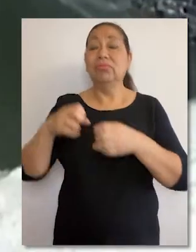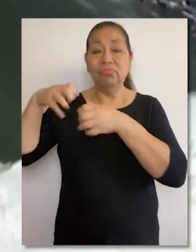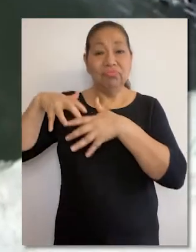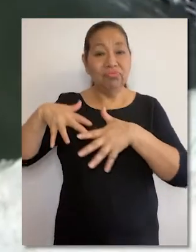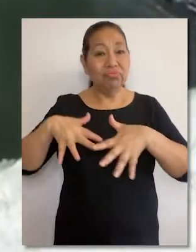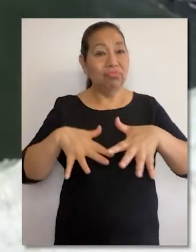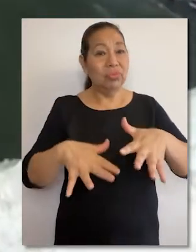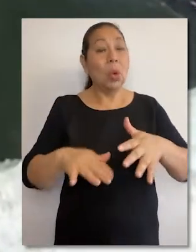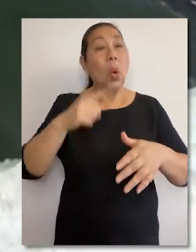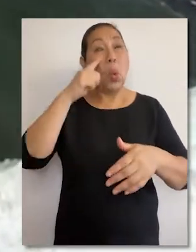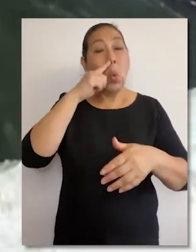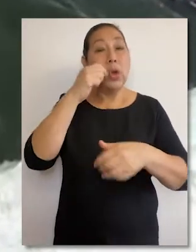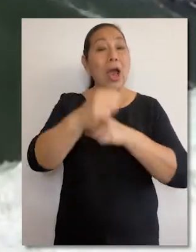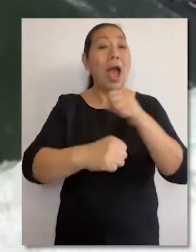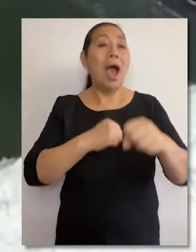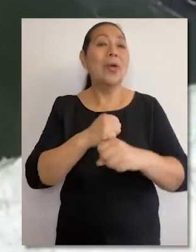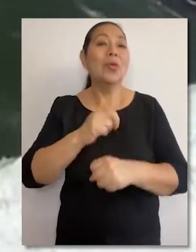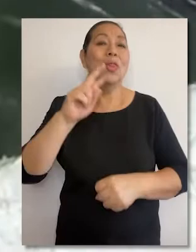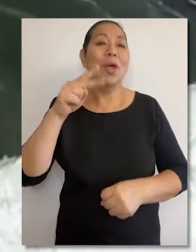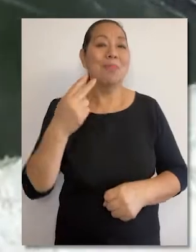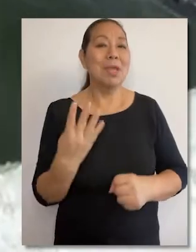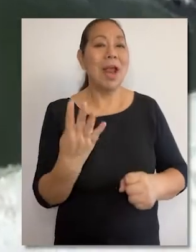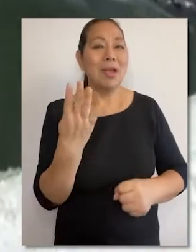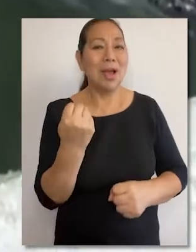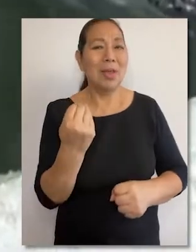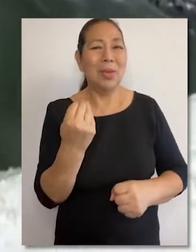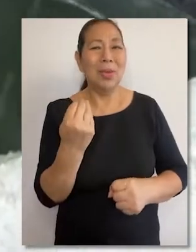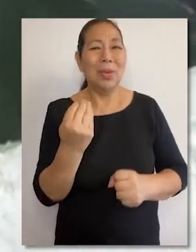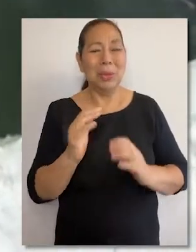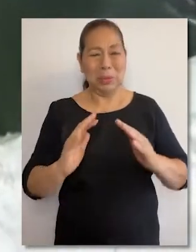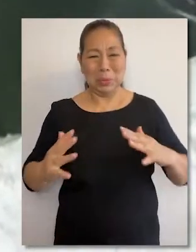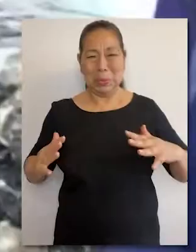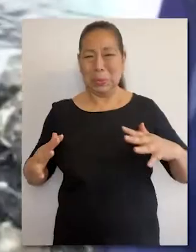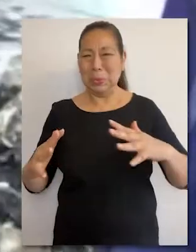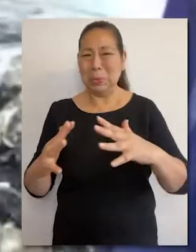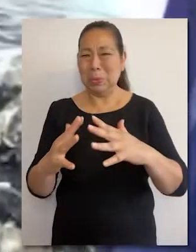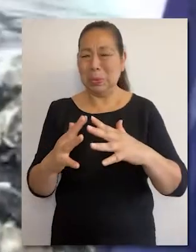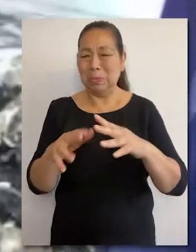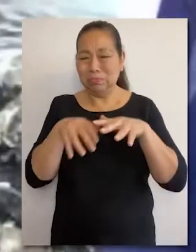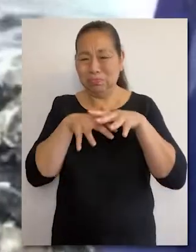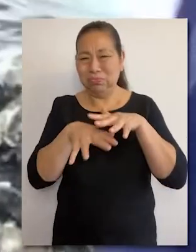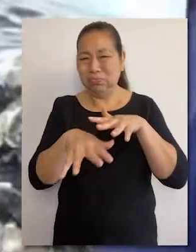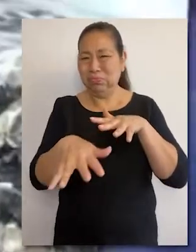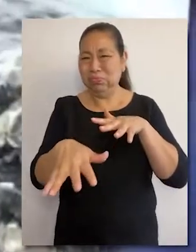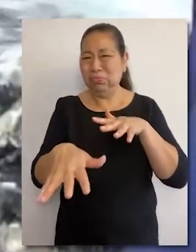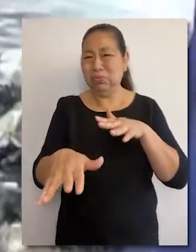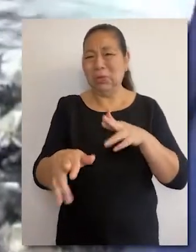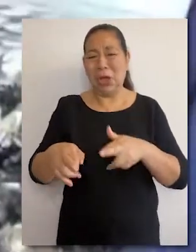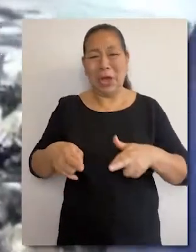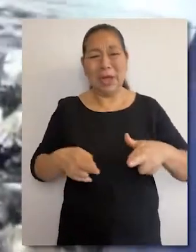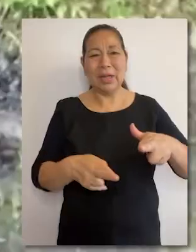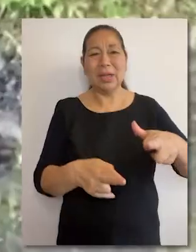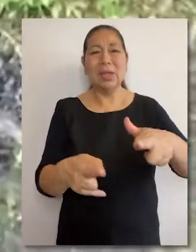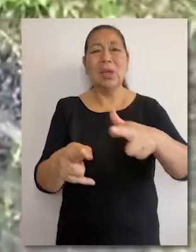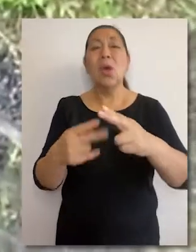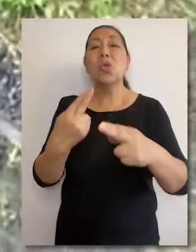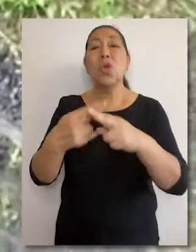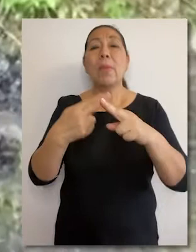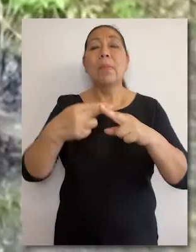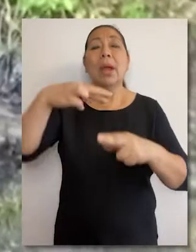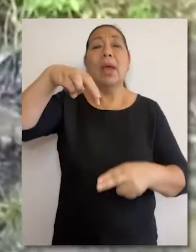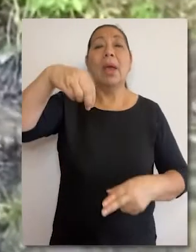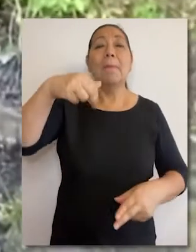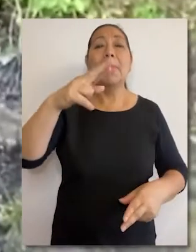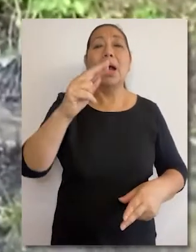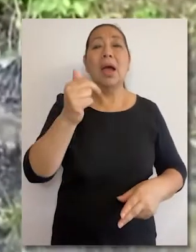El derrame producido en junio de 2014 contaminó la quebrada del Cuninico, un afluente del río Marañón,